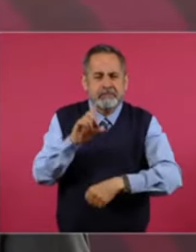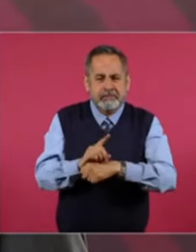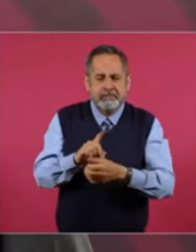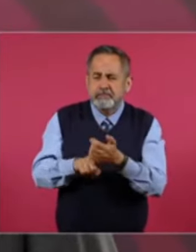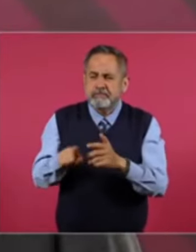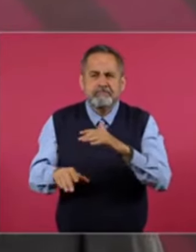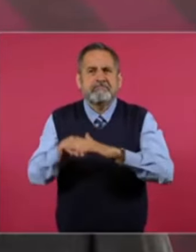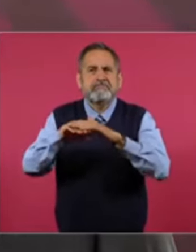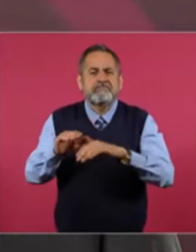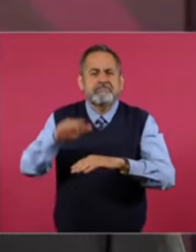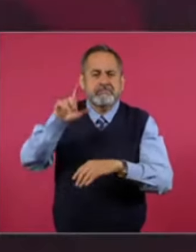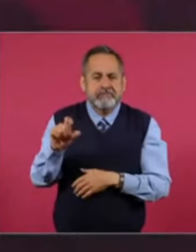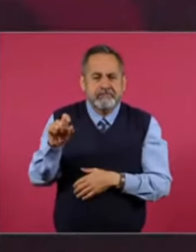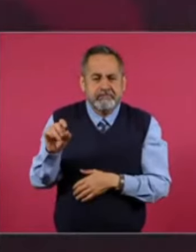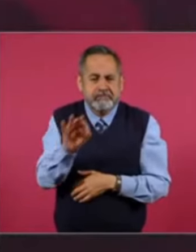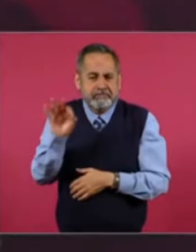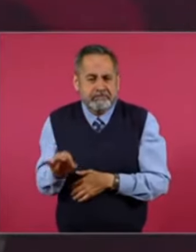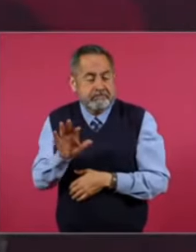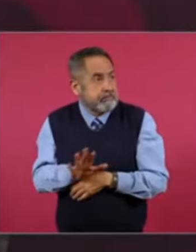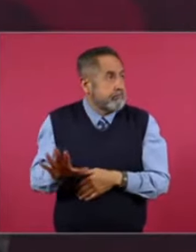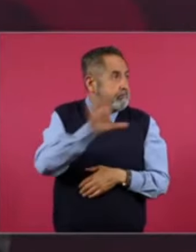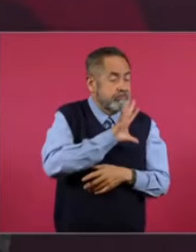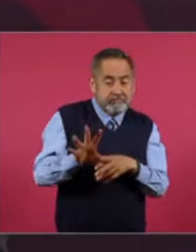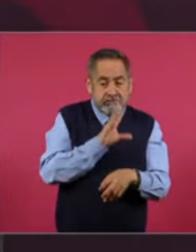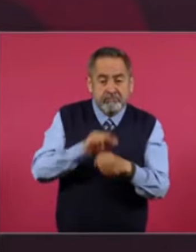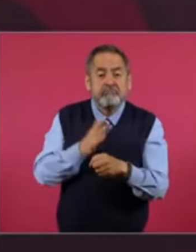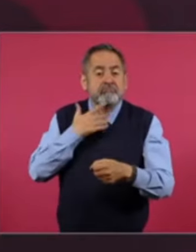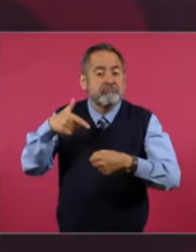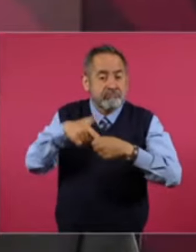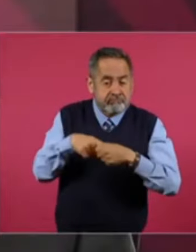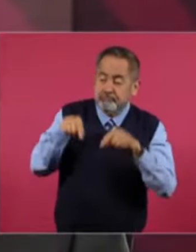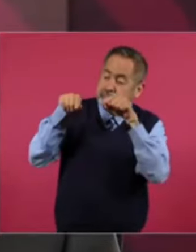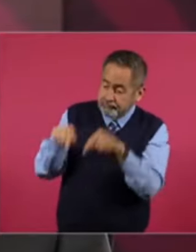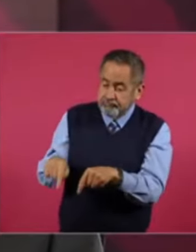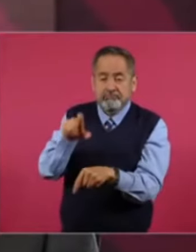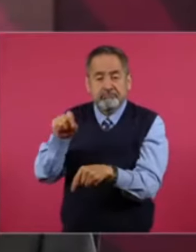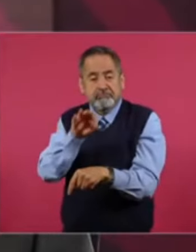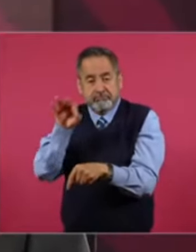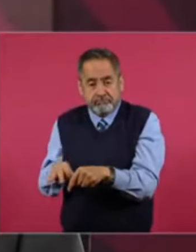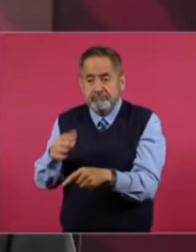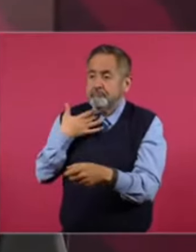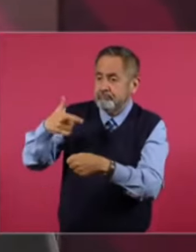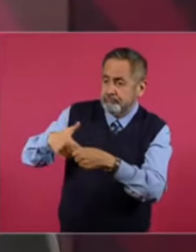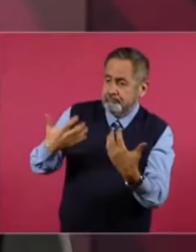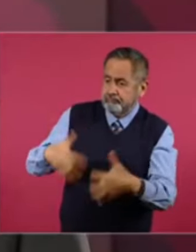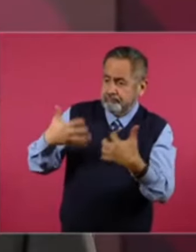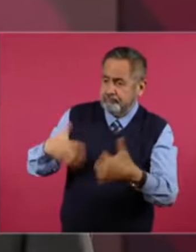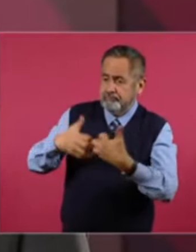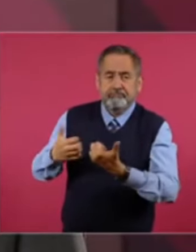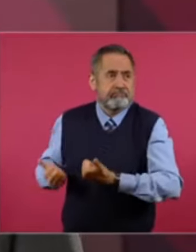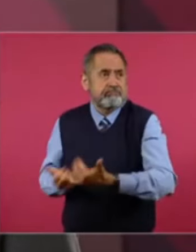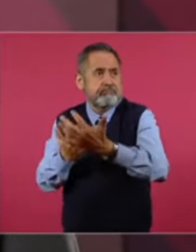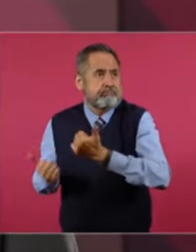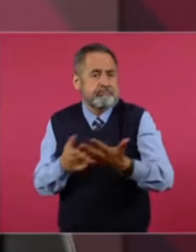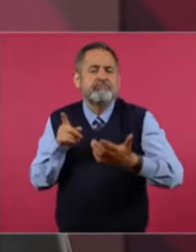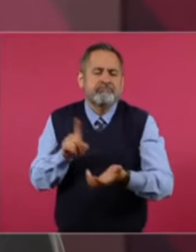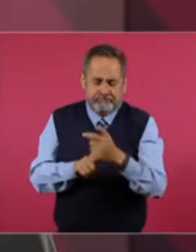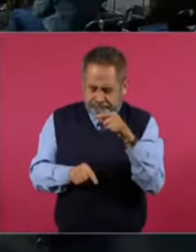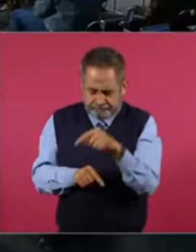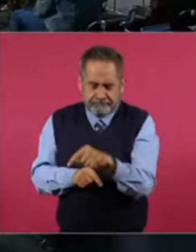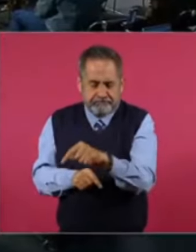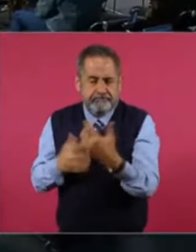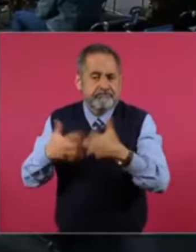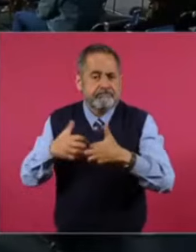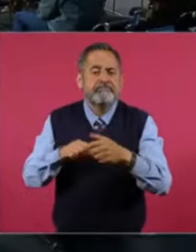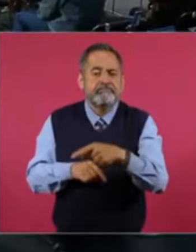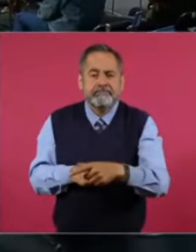produciendo. El 20 por ciento. De toda la gasolina. Que consumimos. En el país. Esa